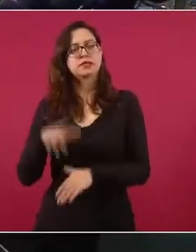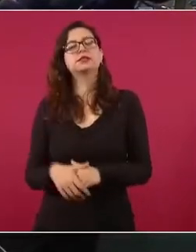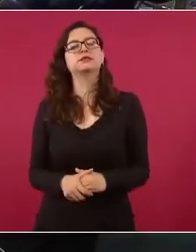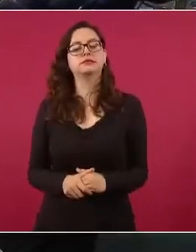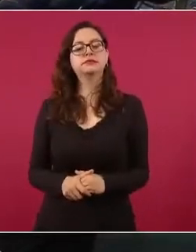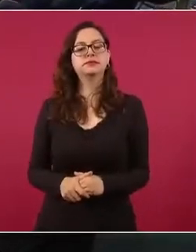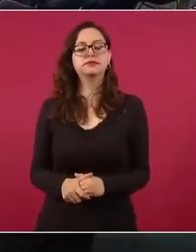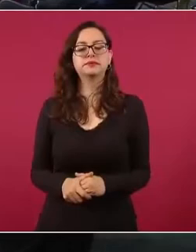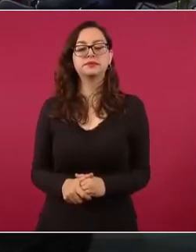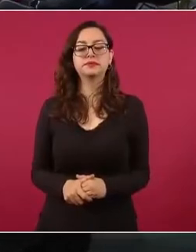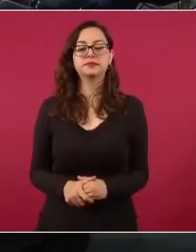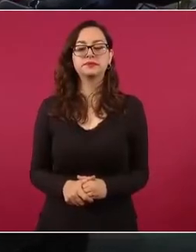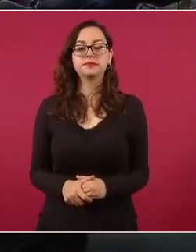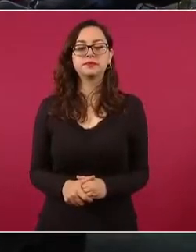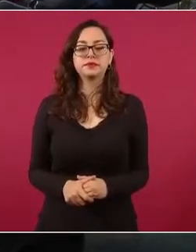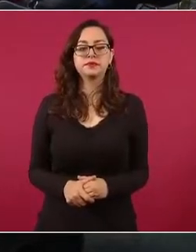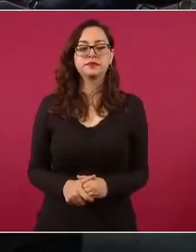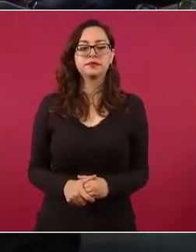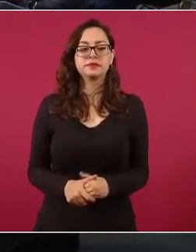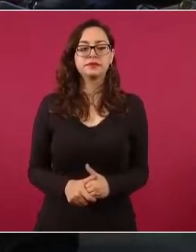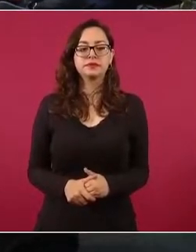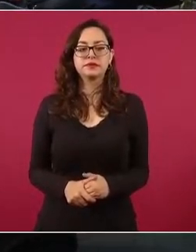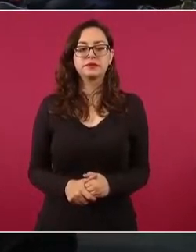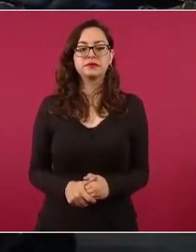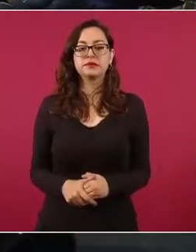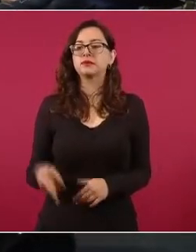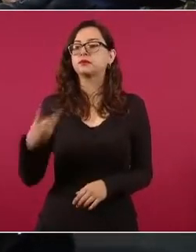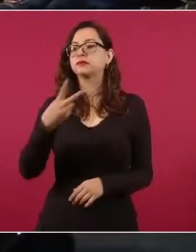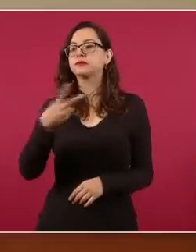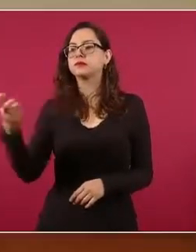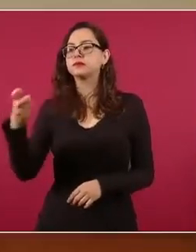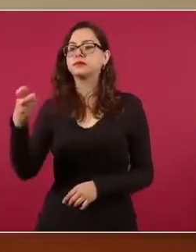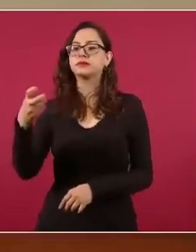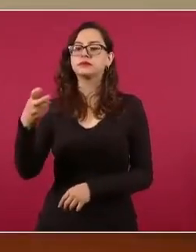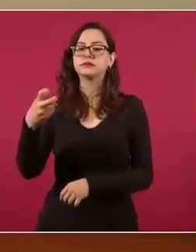200, 214,